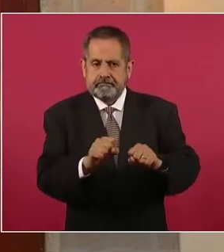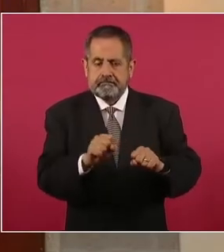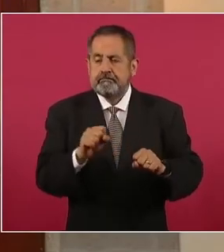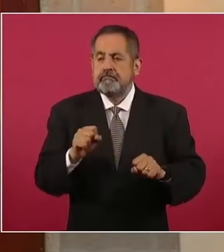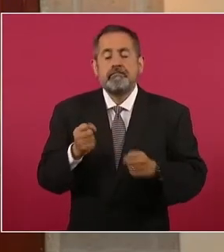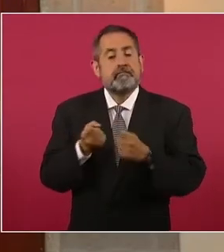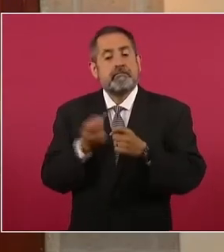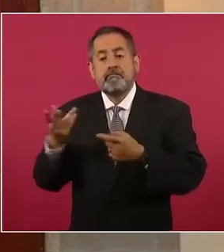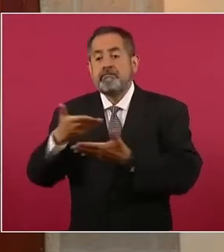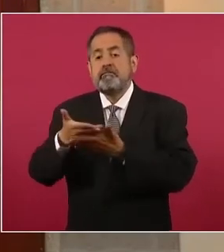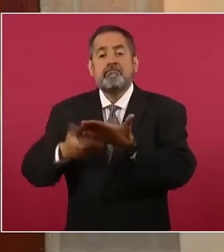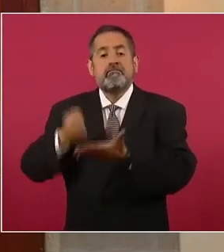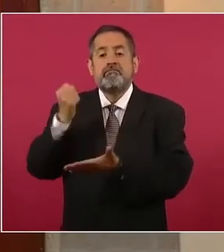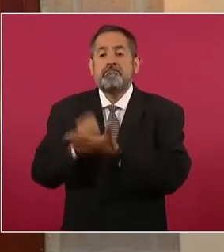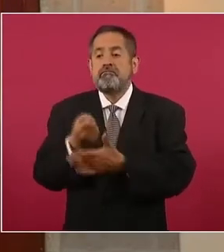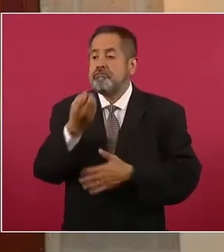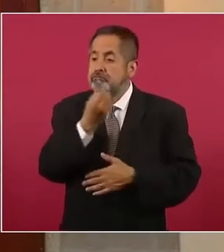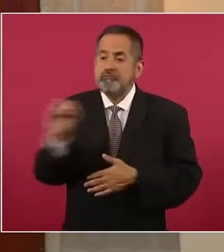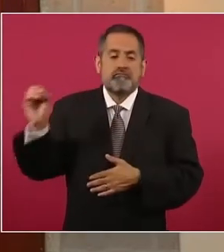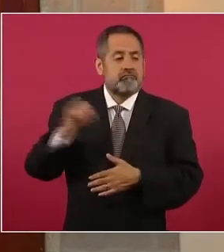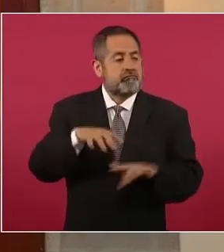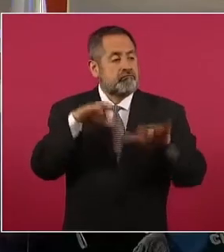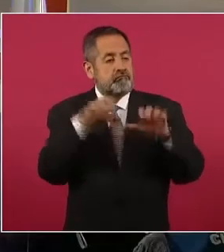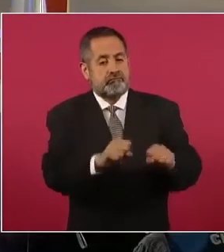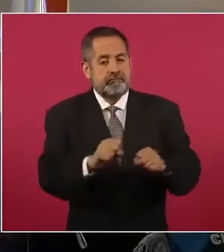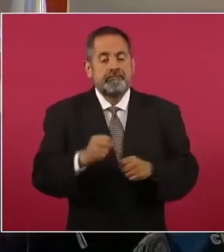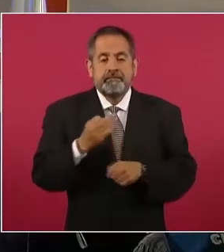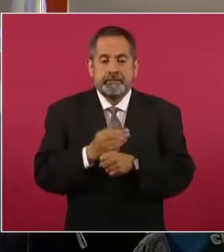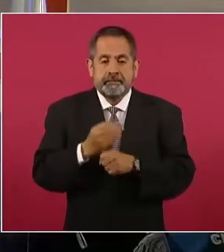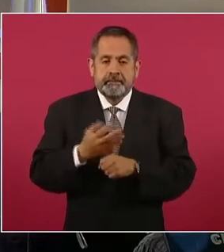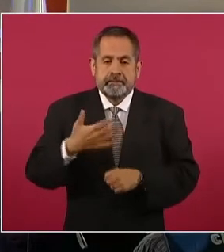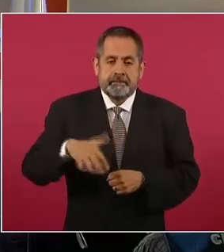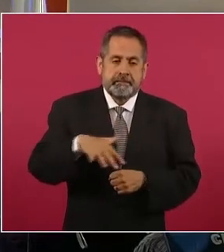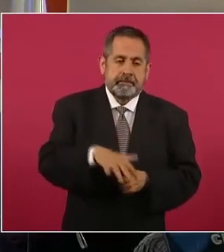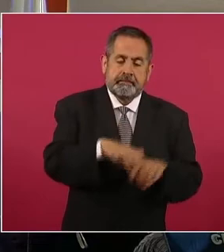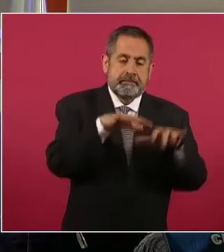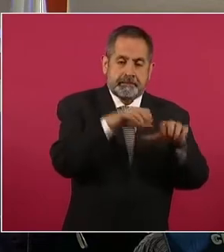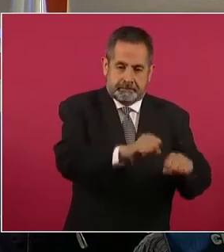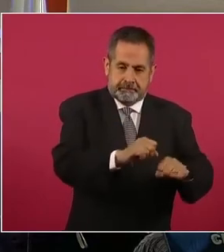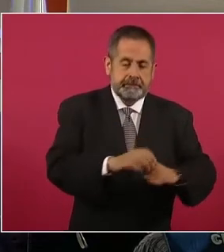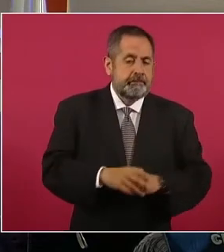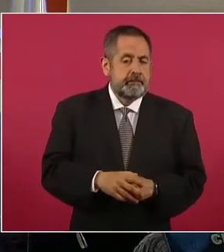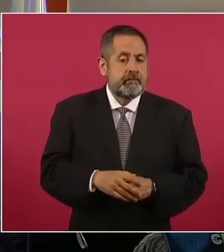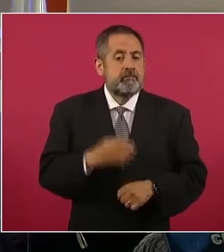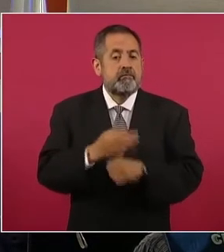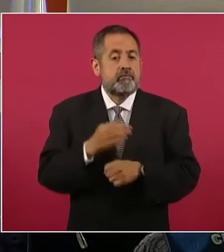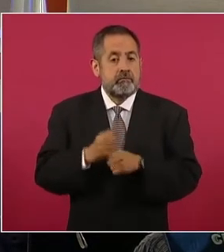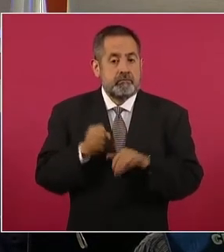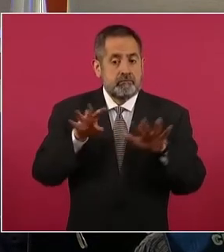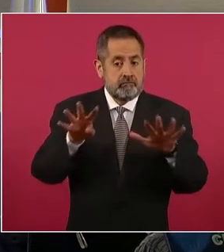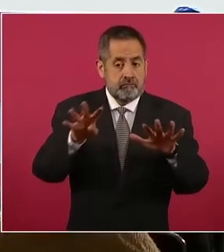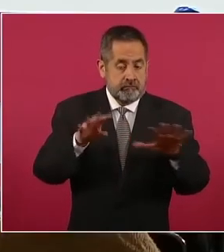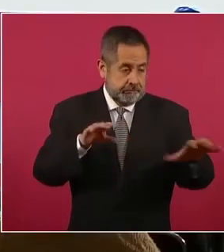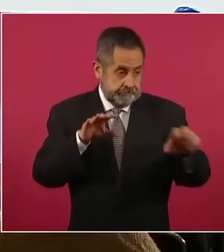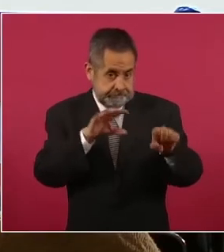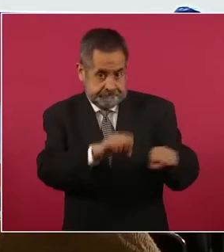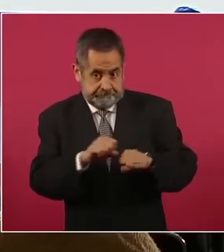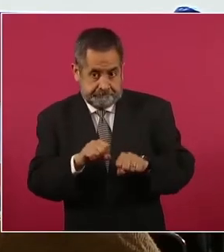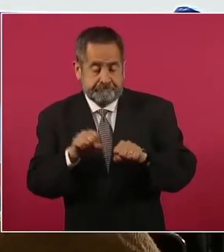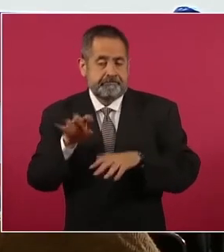aprehensión y están pendientes de su ejecución. Diecinueve de los detenidos ya están